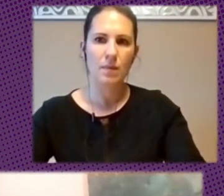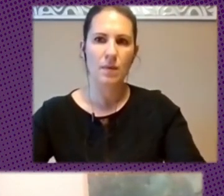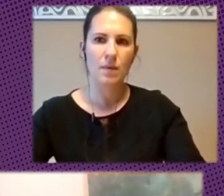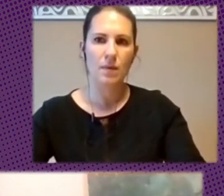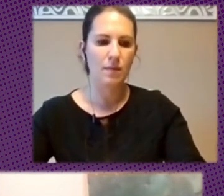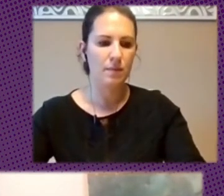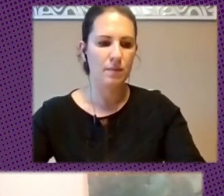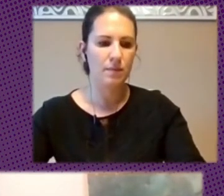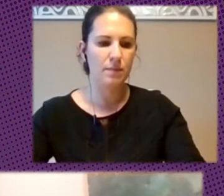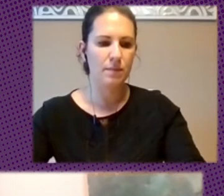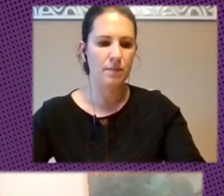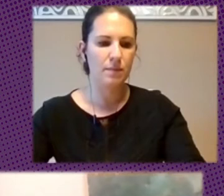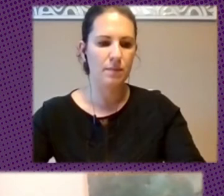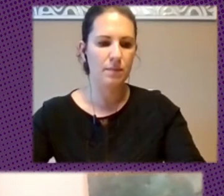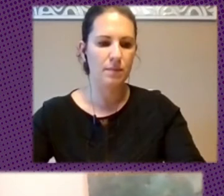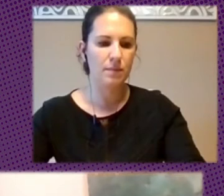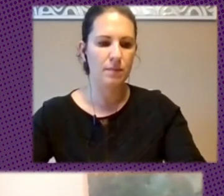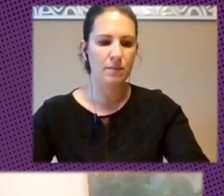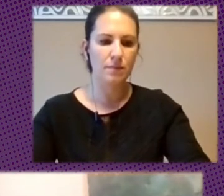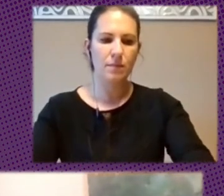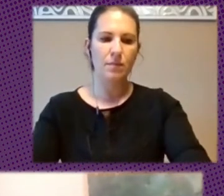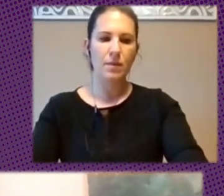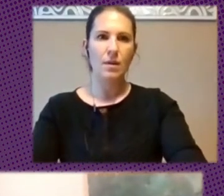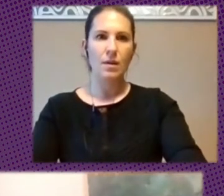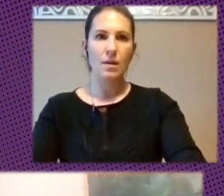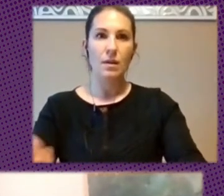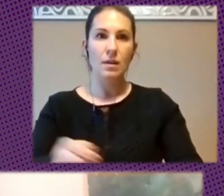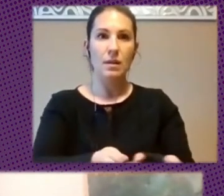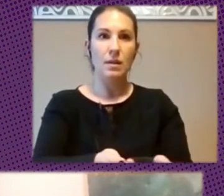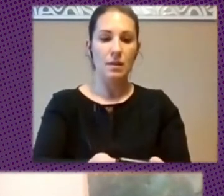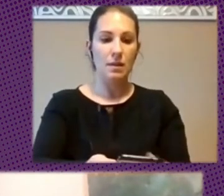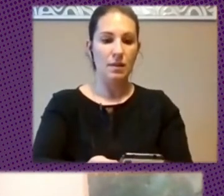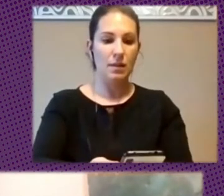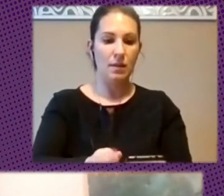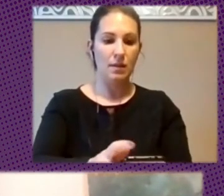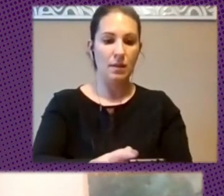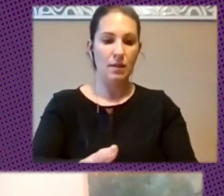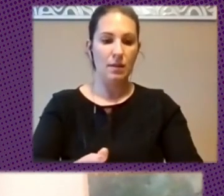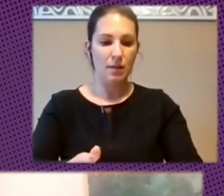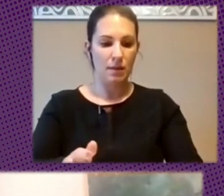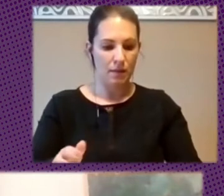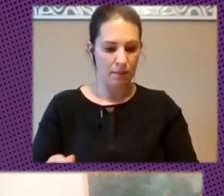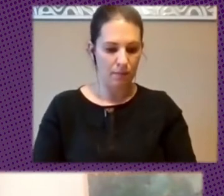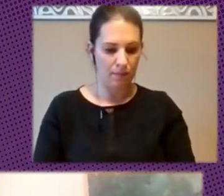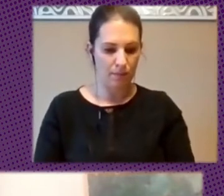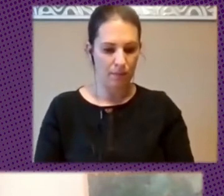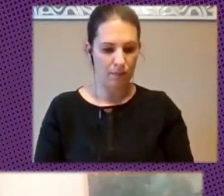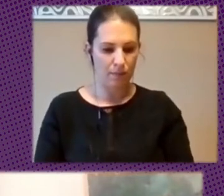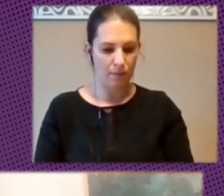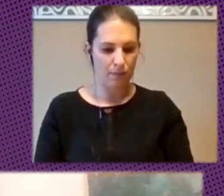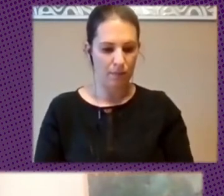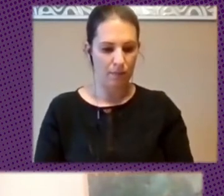Al Mismo Tiempo Estamos Viviendo Y Viendo La Emergencia También Del